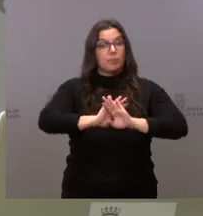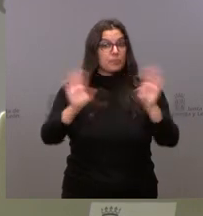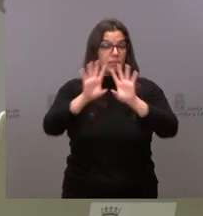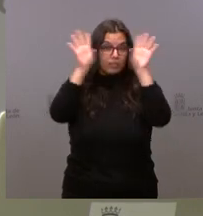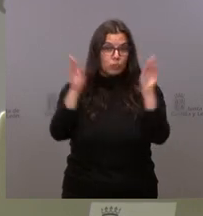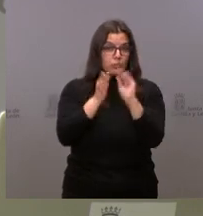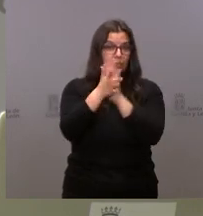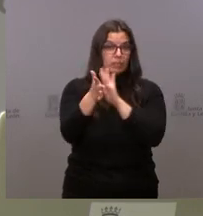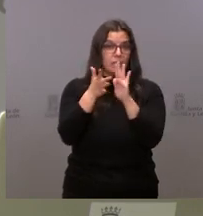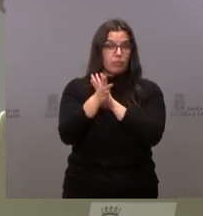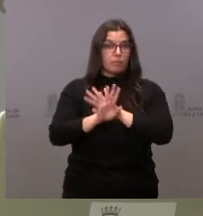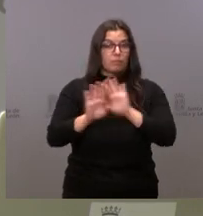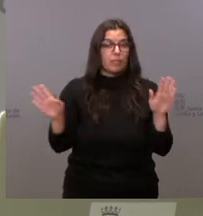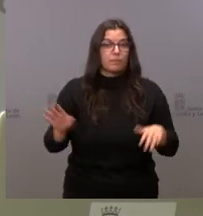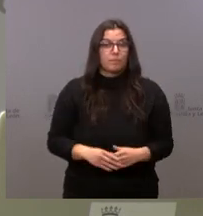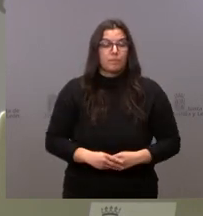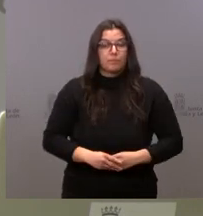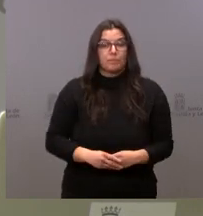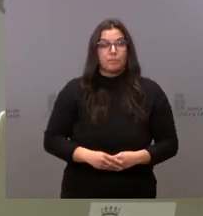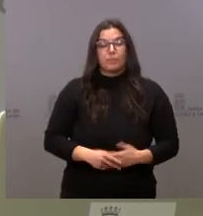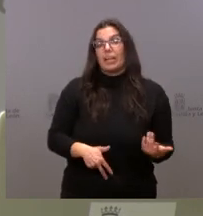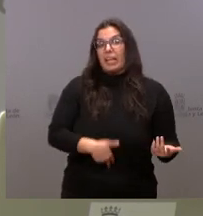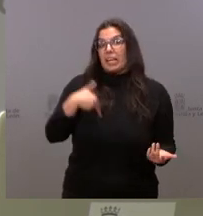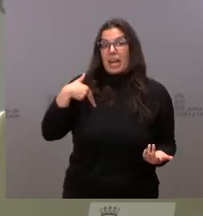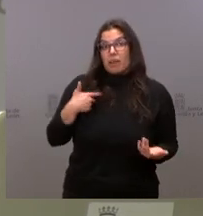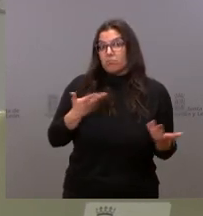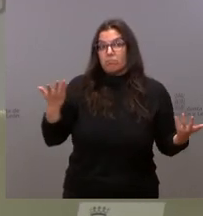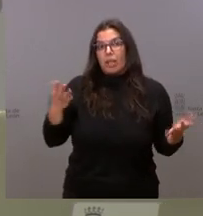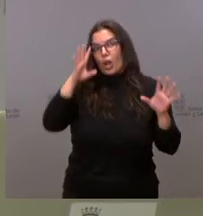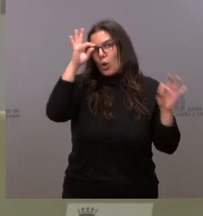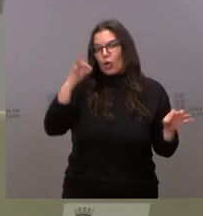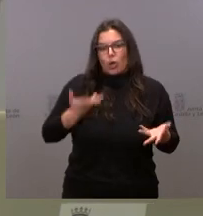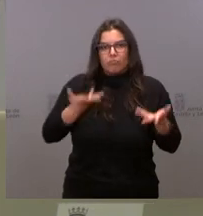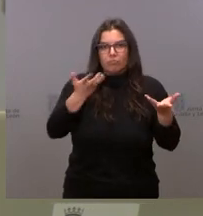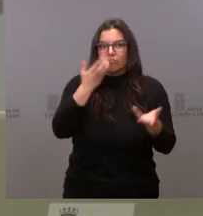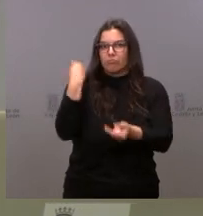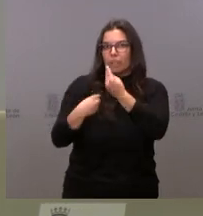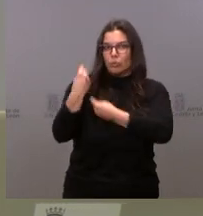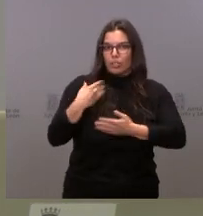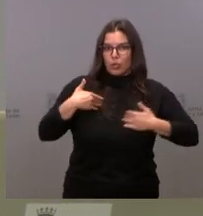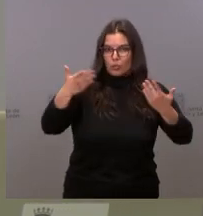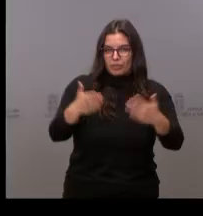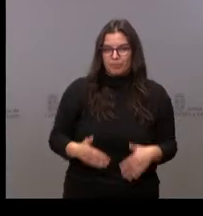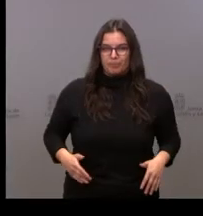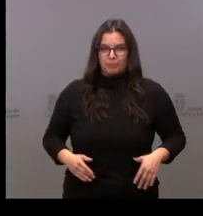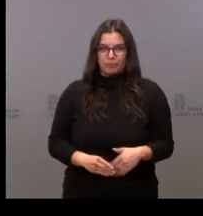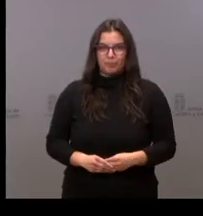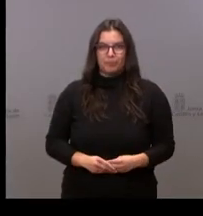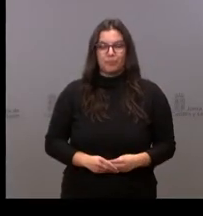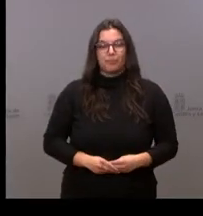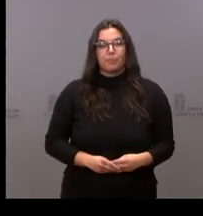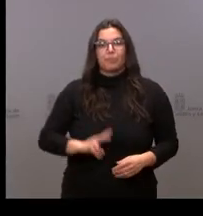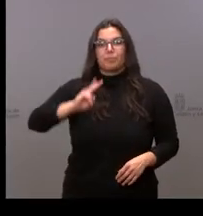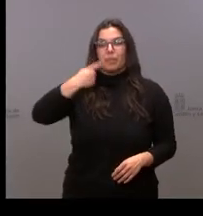explicación con carácter general y, lógicamente, pues a la disposición de las preguntas que quieran formular. Muy bien, muchísimas gracias,